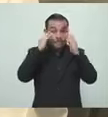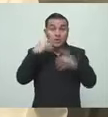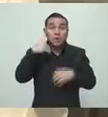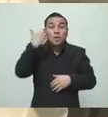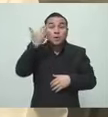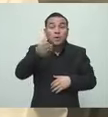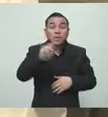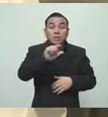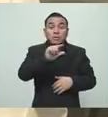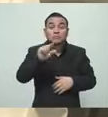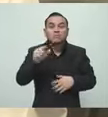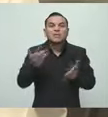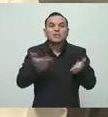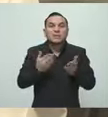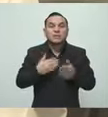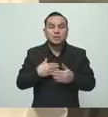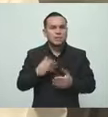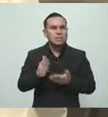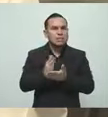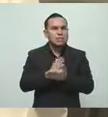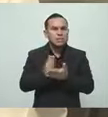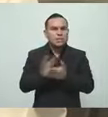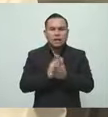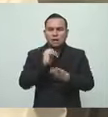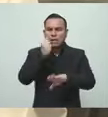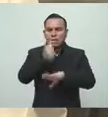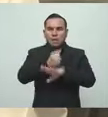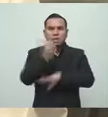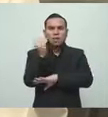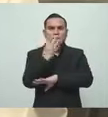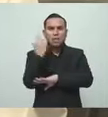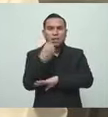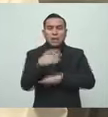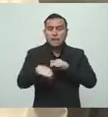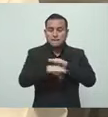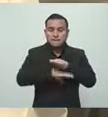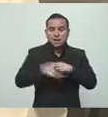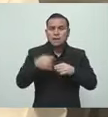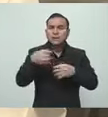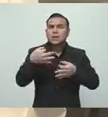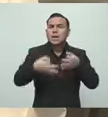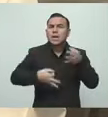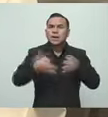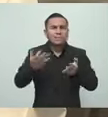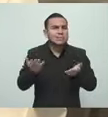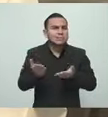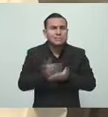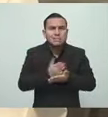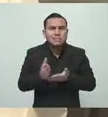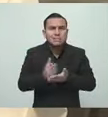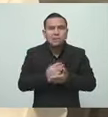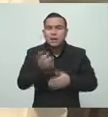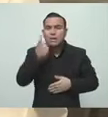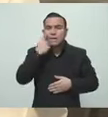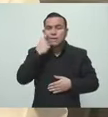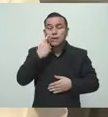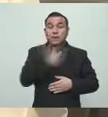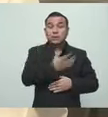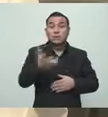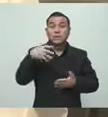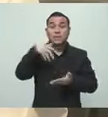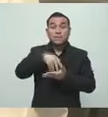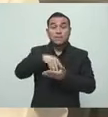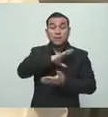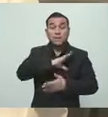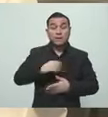de la otra semana, al no tener una herramienta jurídica que permita salvaguardar la vida de los salvadoreños y seguir